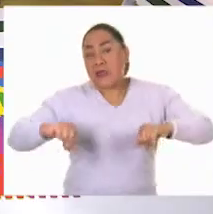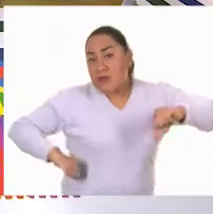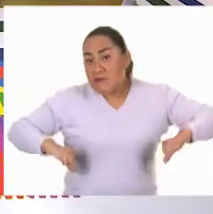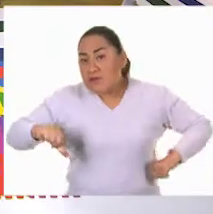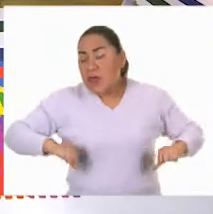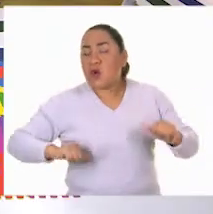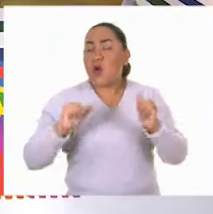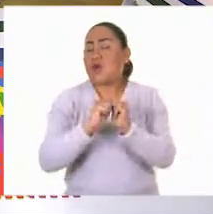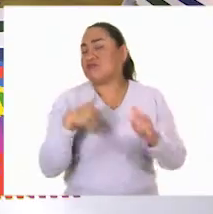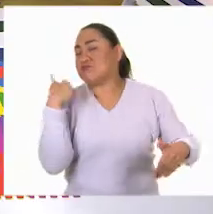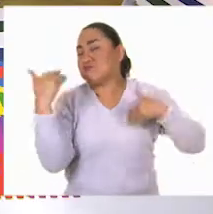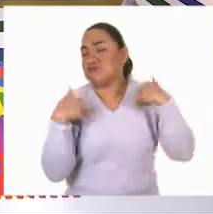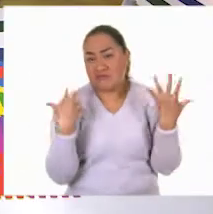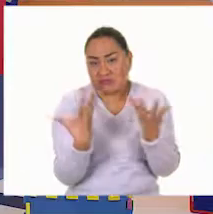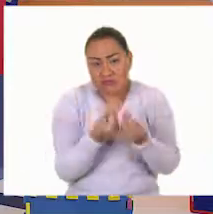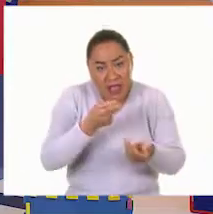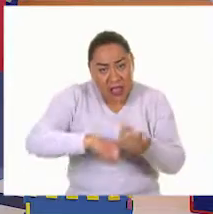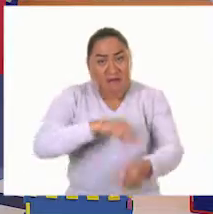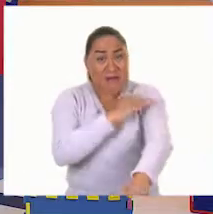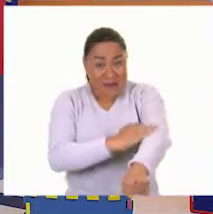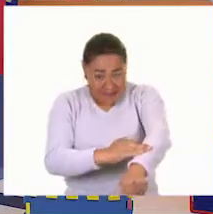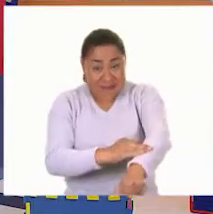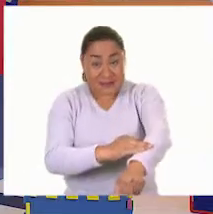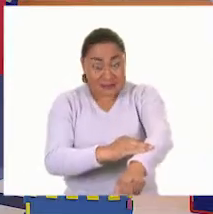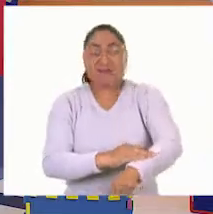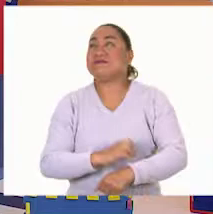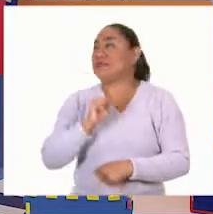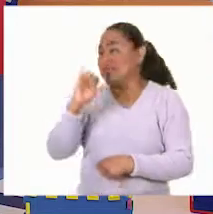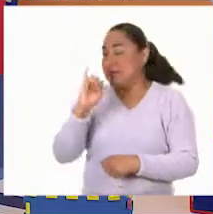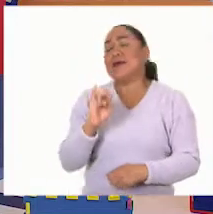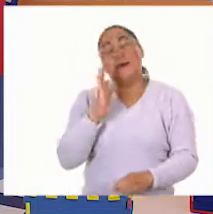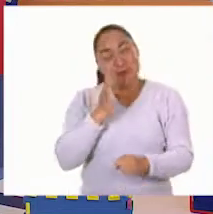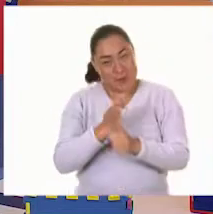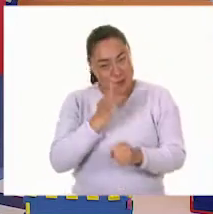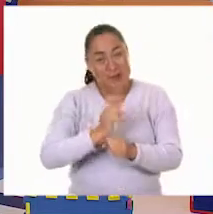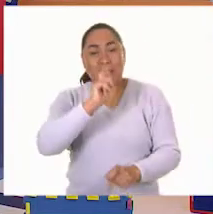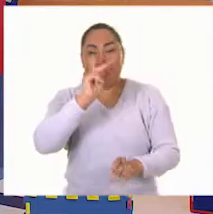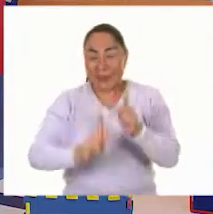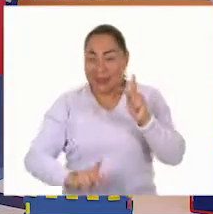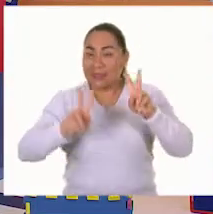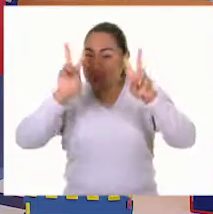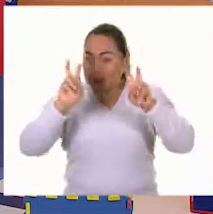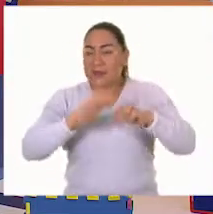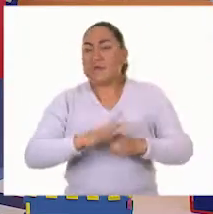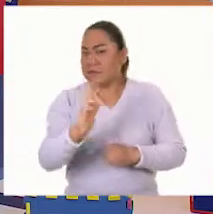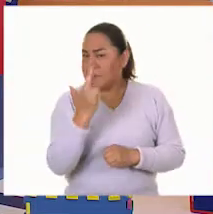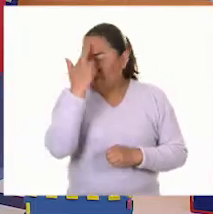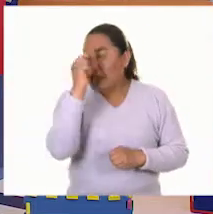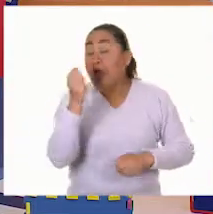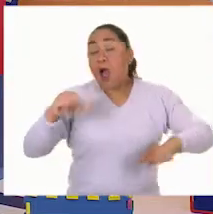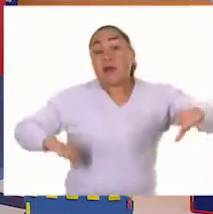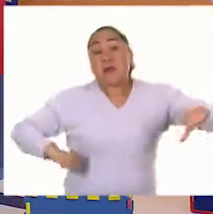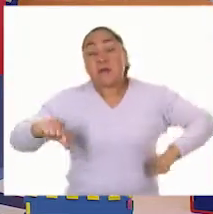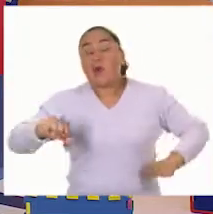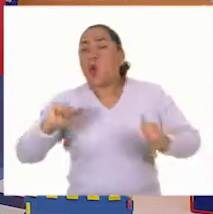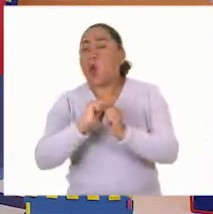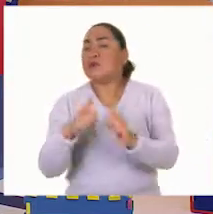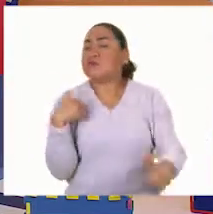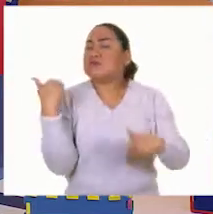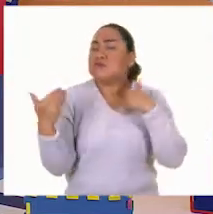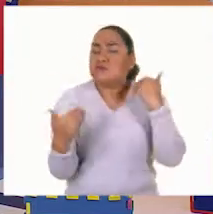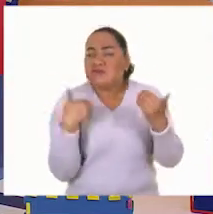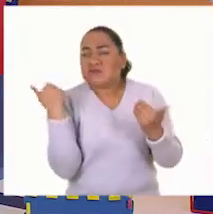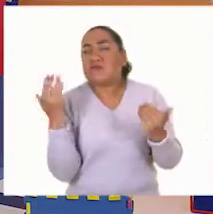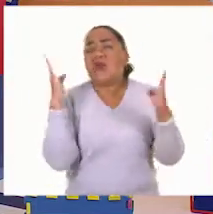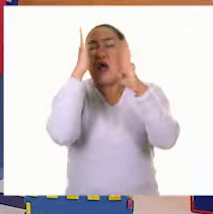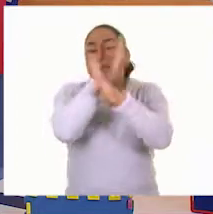¡Sí! Muy bien. Pues entonces vamos a continuar con este tema. Como ustedes recordarán, las actividades recreativas son aquellas actividades que